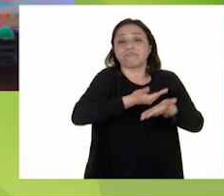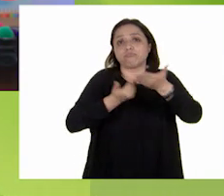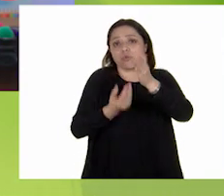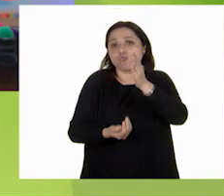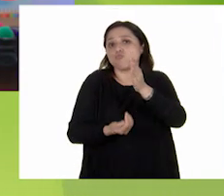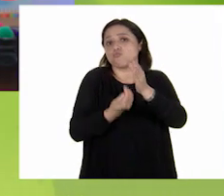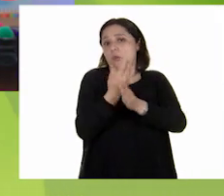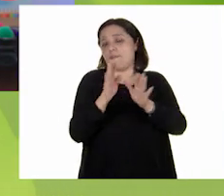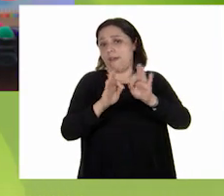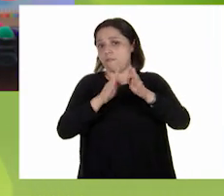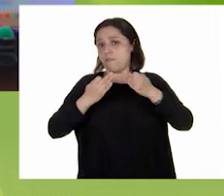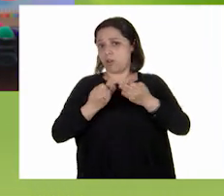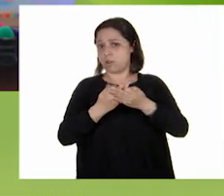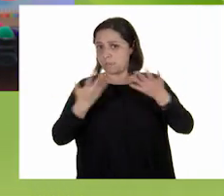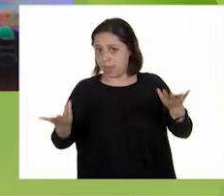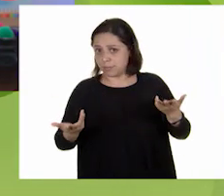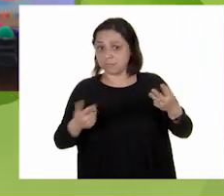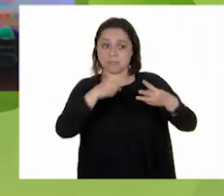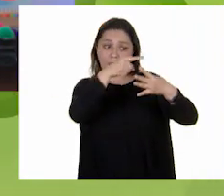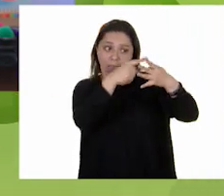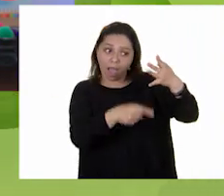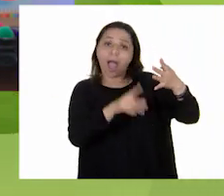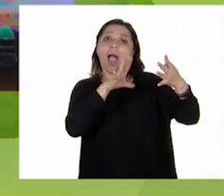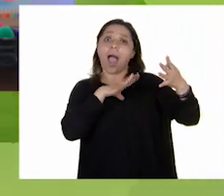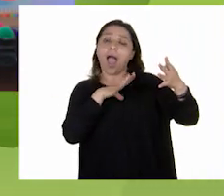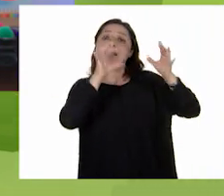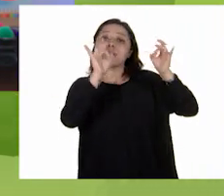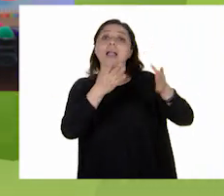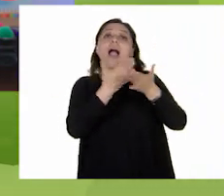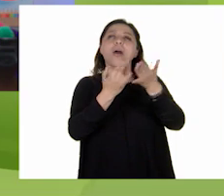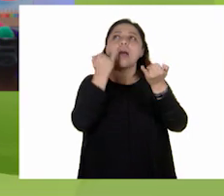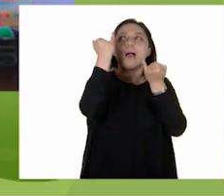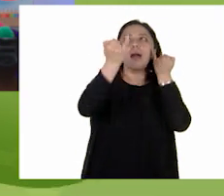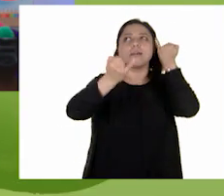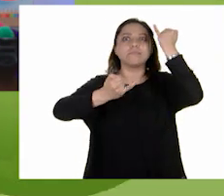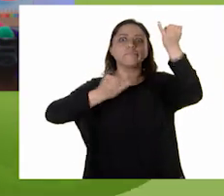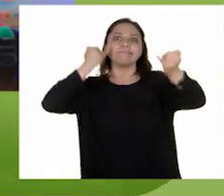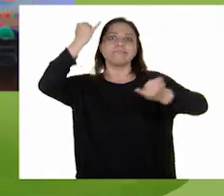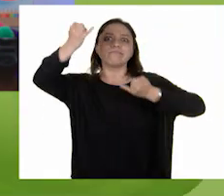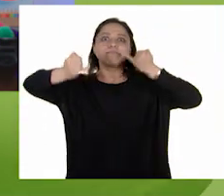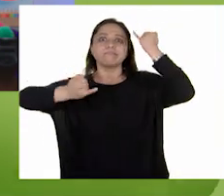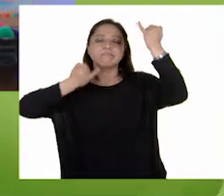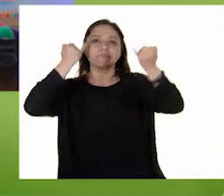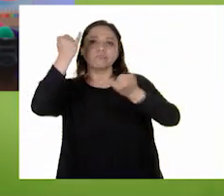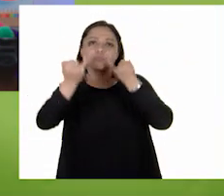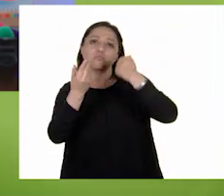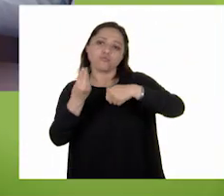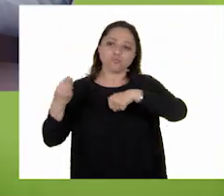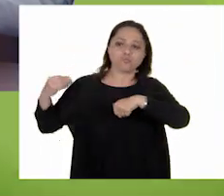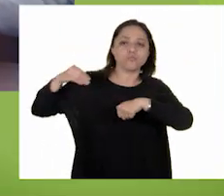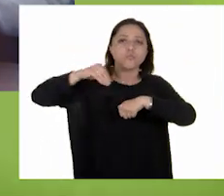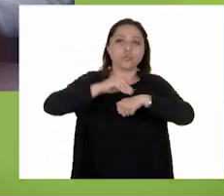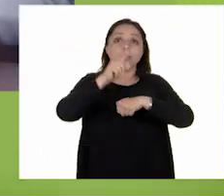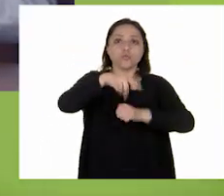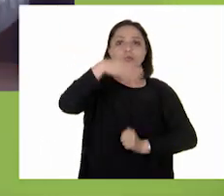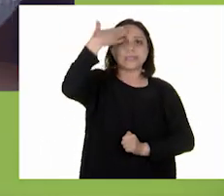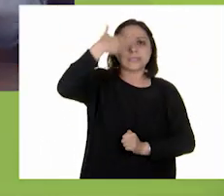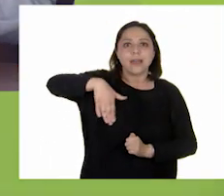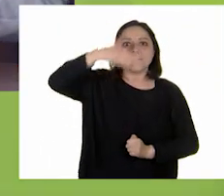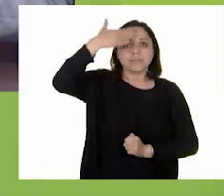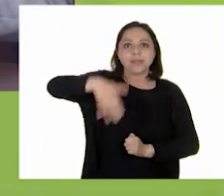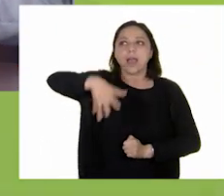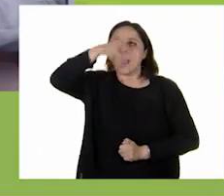información. Ahora a utilizar nuestra creatividad haciendo un cartel donde pongamos todo lo que ya sabemos y todo lo que